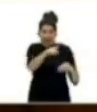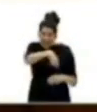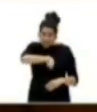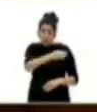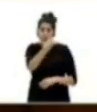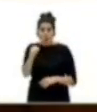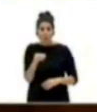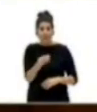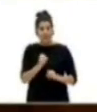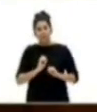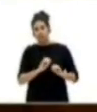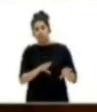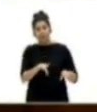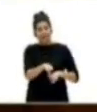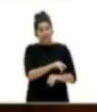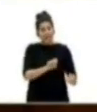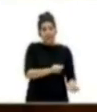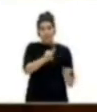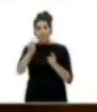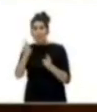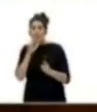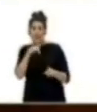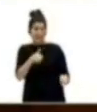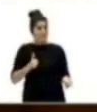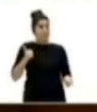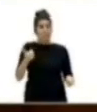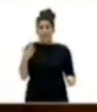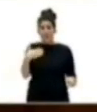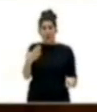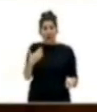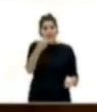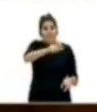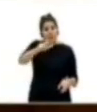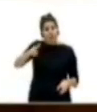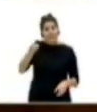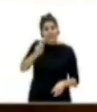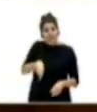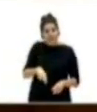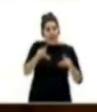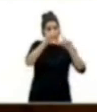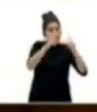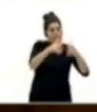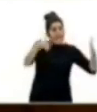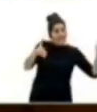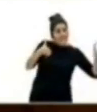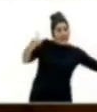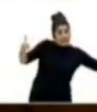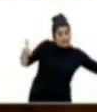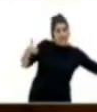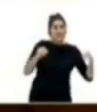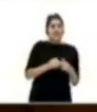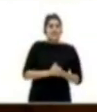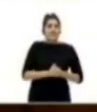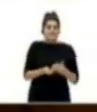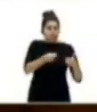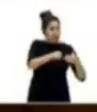que han tenido que dejar su tierra por falta de oportunidades, a todas aquellas personas de la pequeña y mediana empresa que han tenido que echar